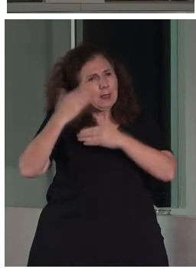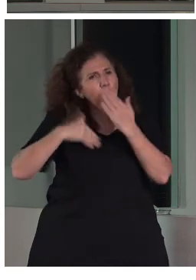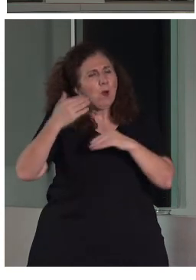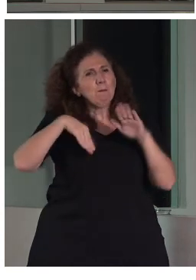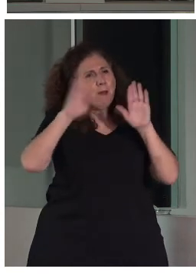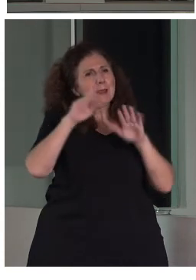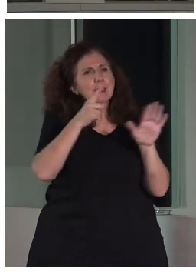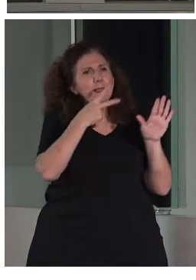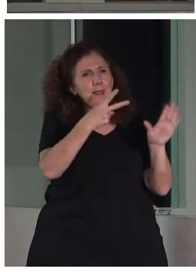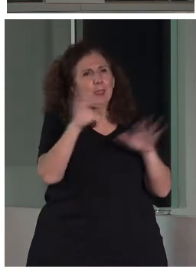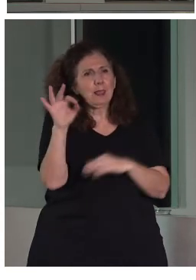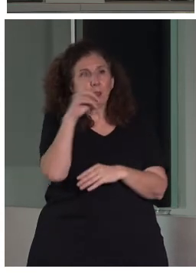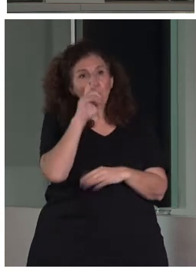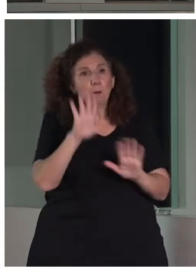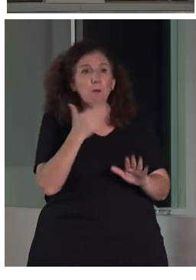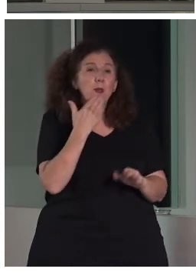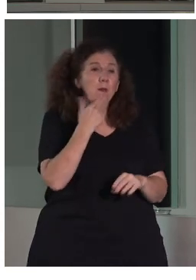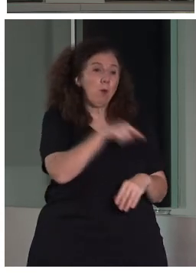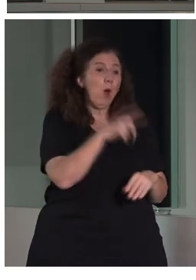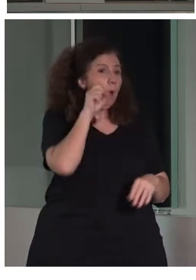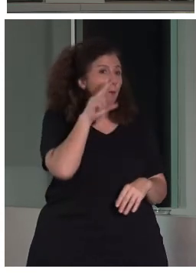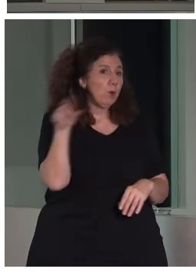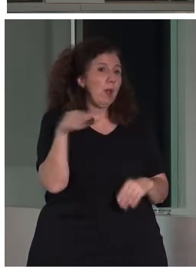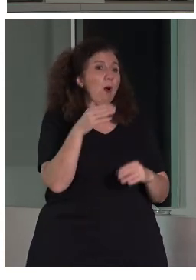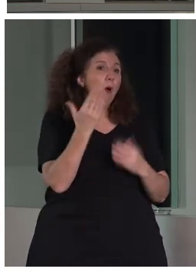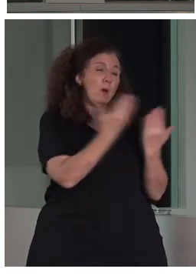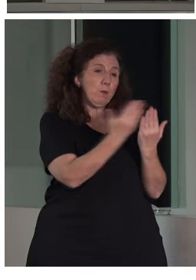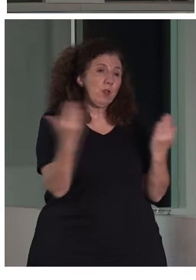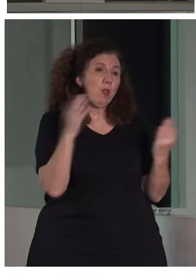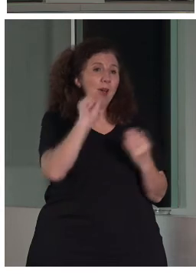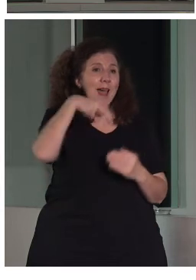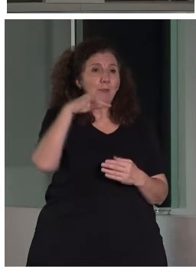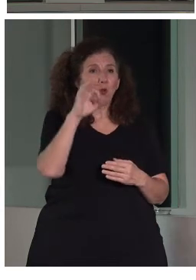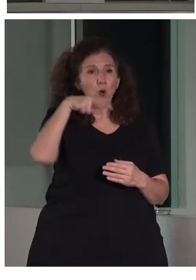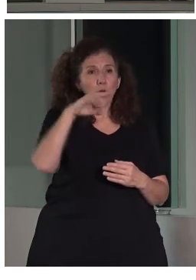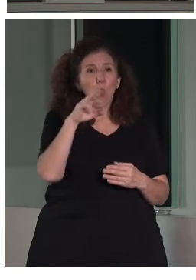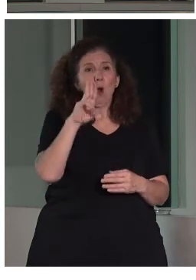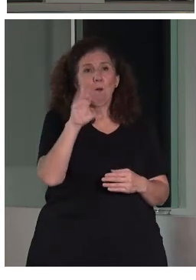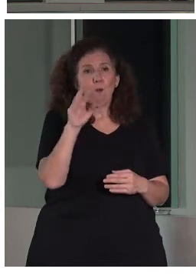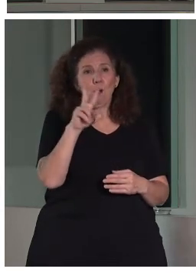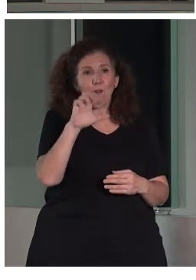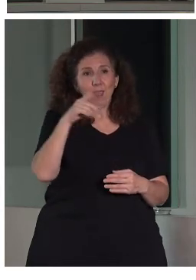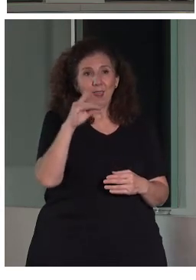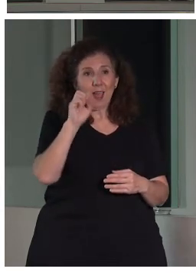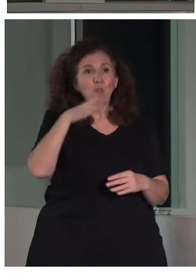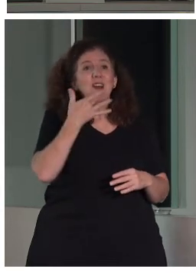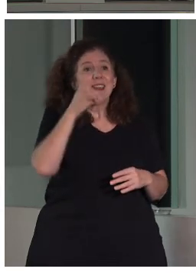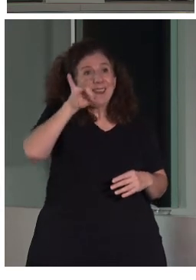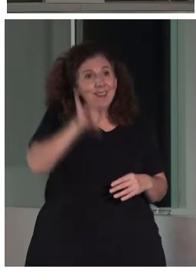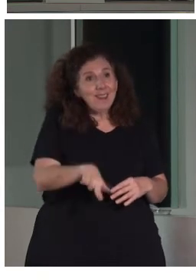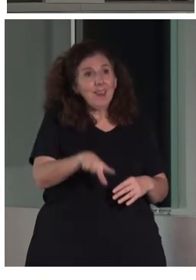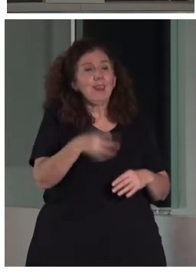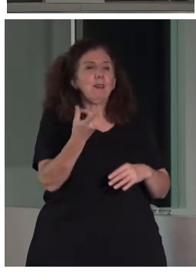mientras que en el de Antonio Povedano se cuenta un poco quién fue este señor y por qué es tan relevante para merecer estas